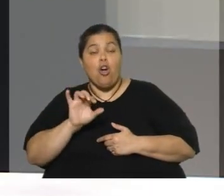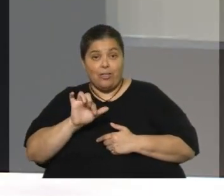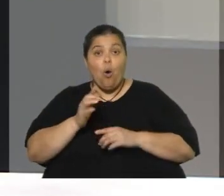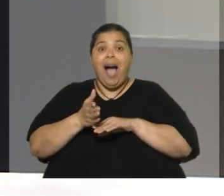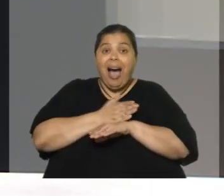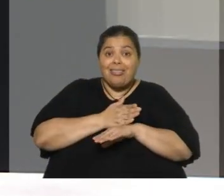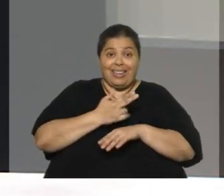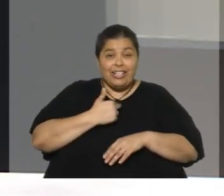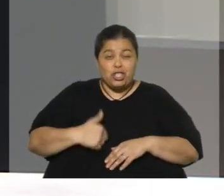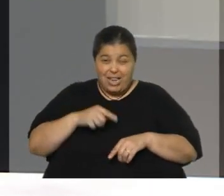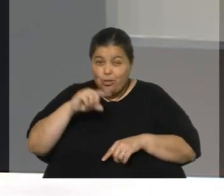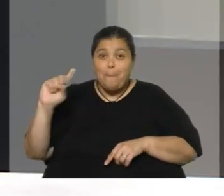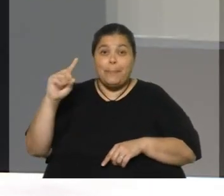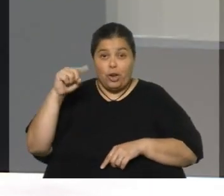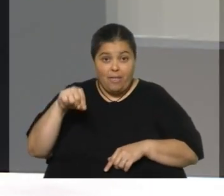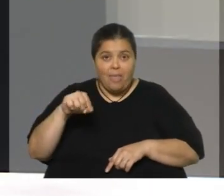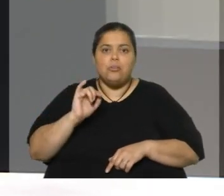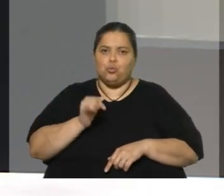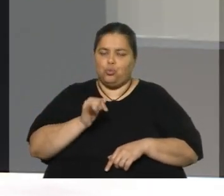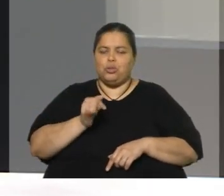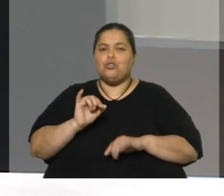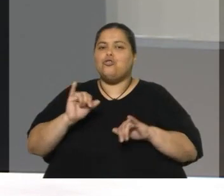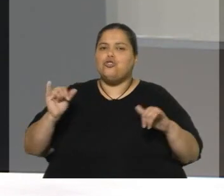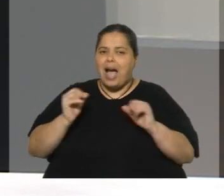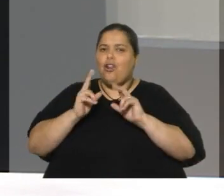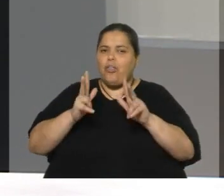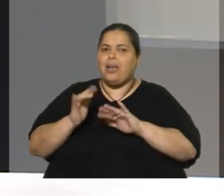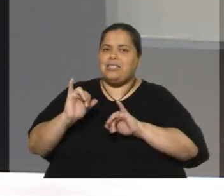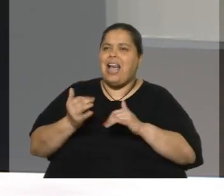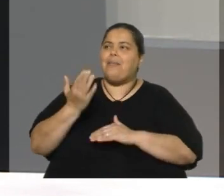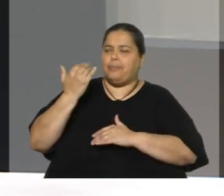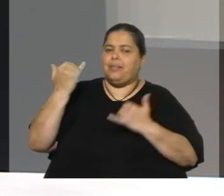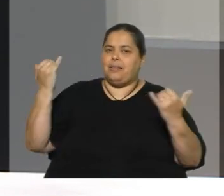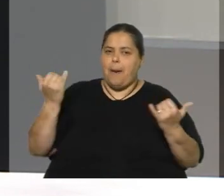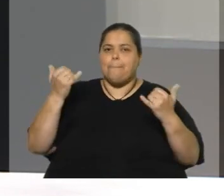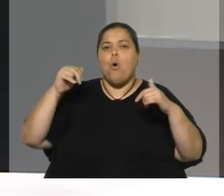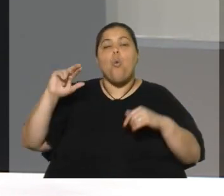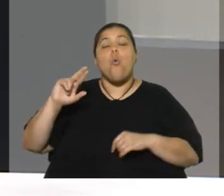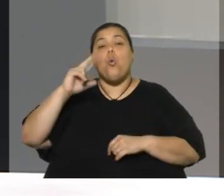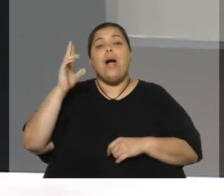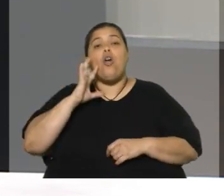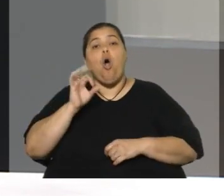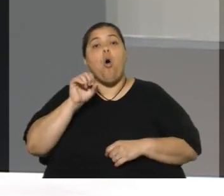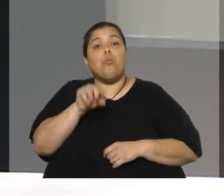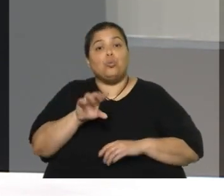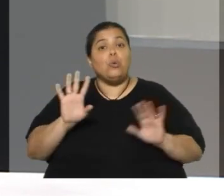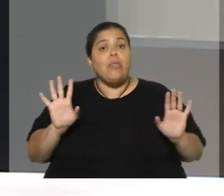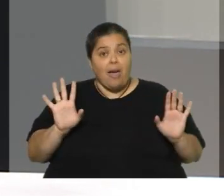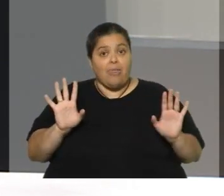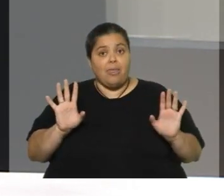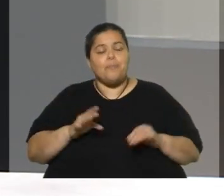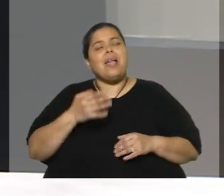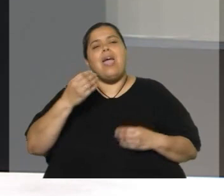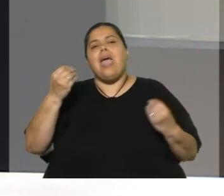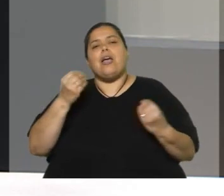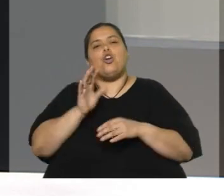hace ya algunos meses. Creo que Uruguay tiene una oportunidad ahí. Me gusta definirlo como, no es un traje a medida de Uruguay, porque